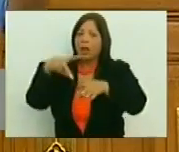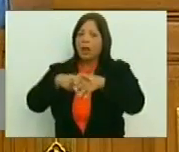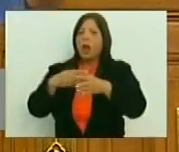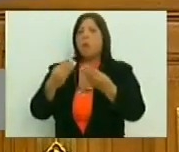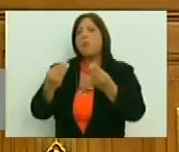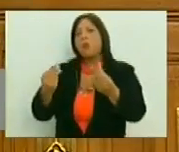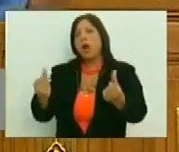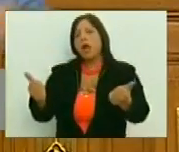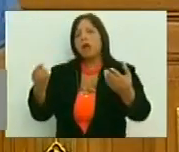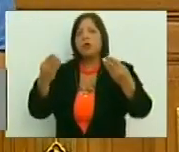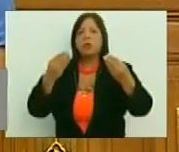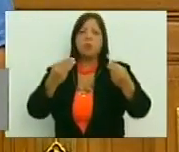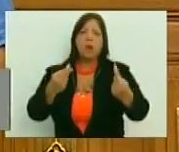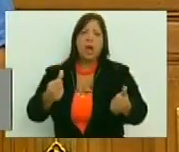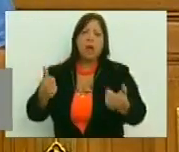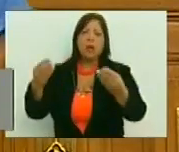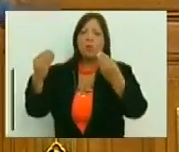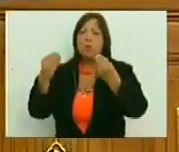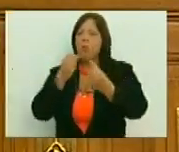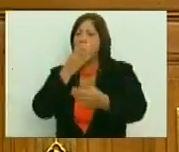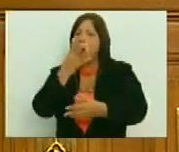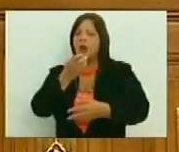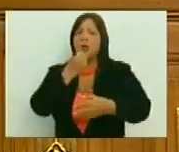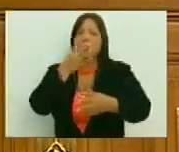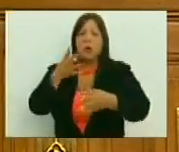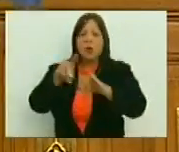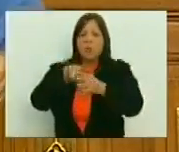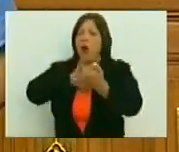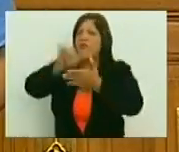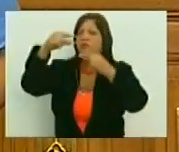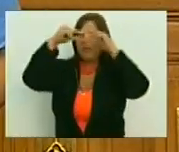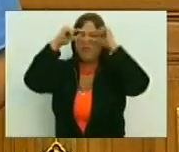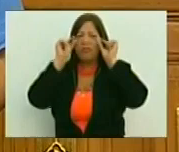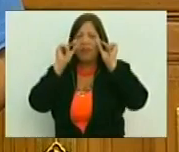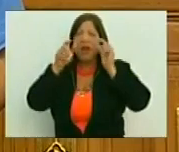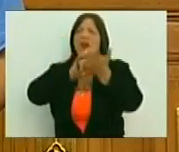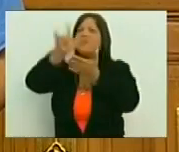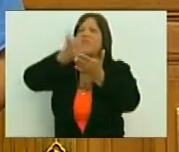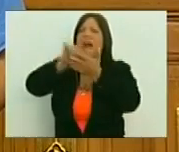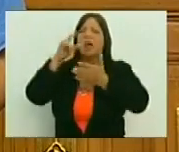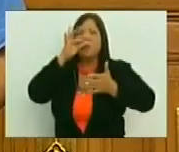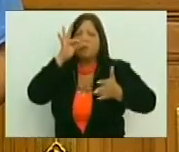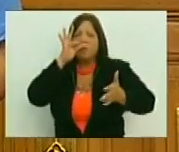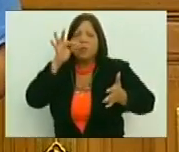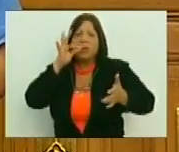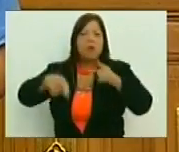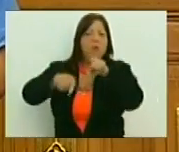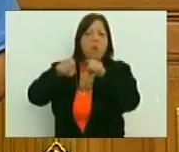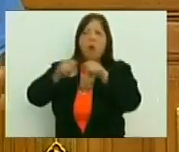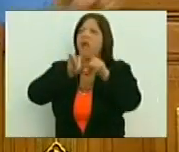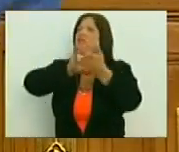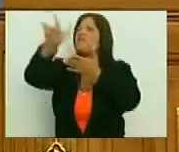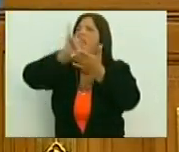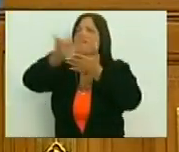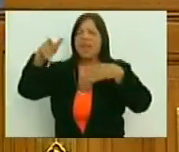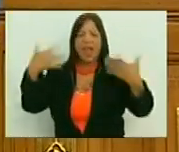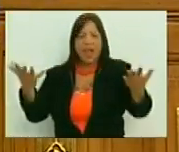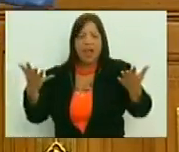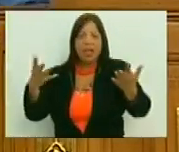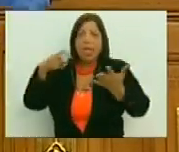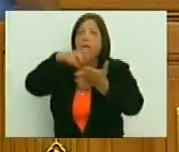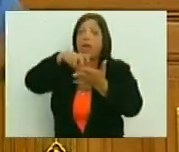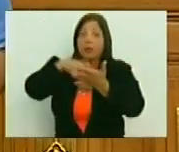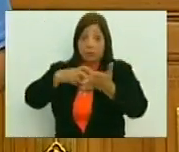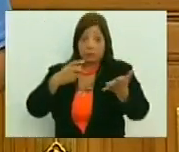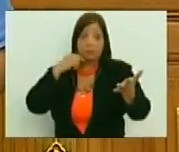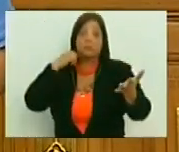buena gente, y tienen que venir, pues, como andan los apátridas, estos por el mundo, eso no, eso, eso ahí, les